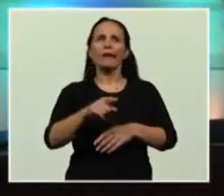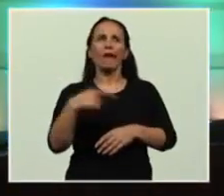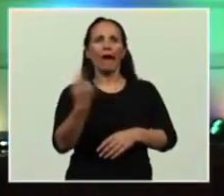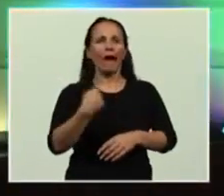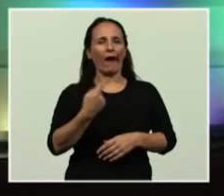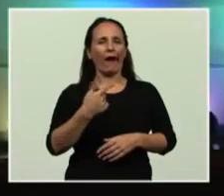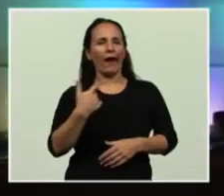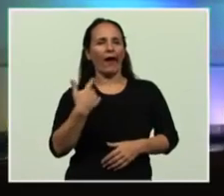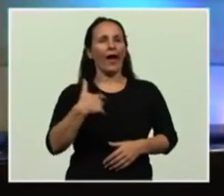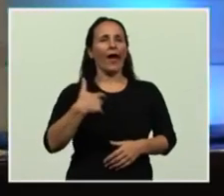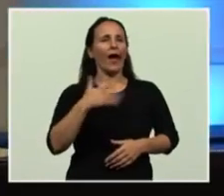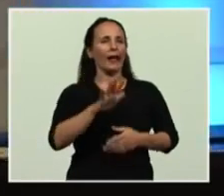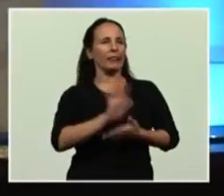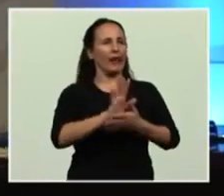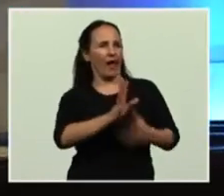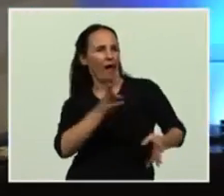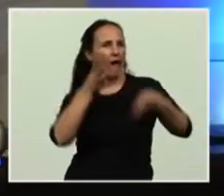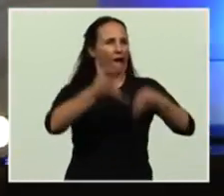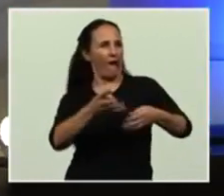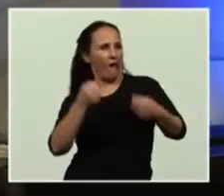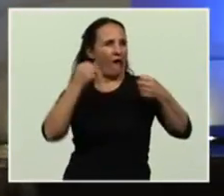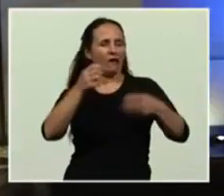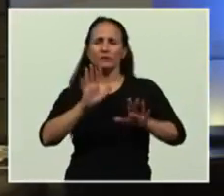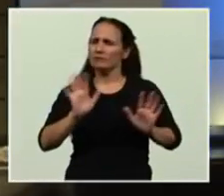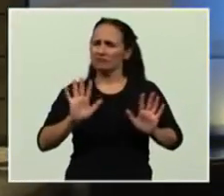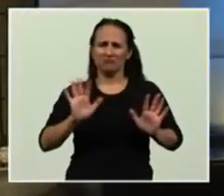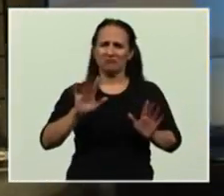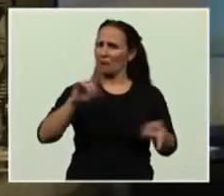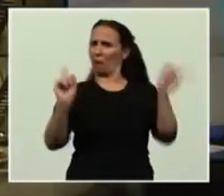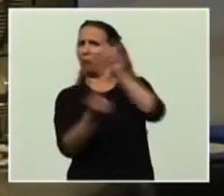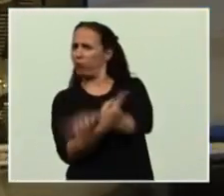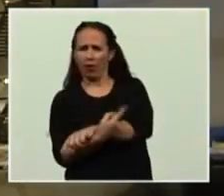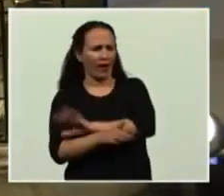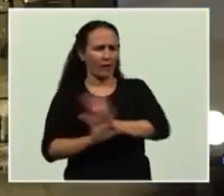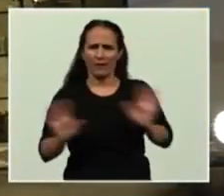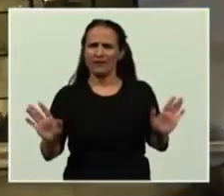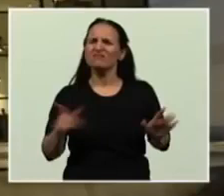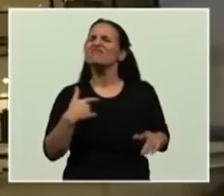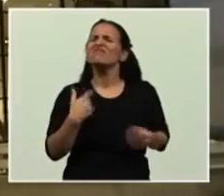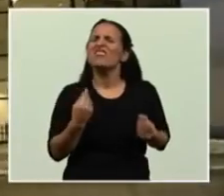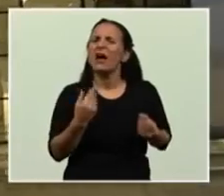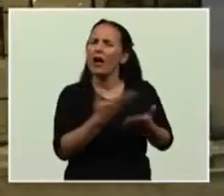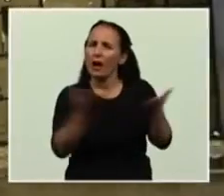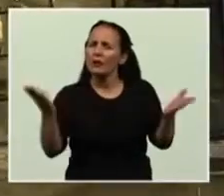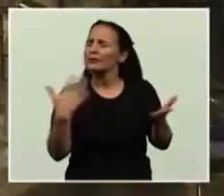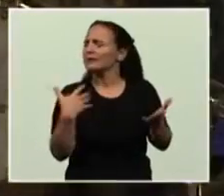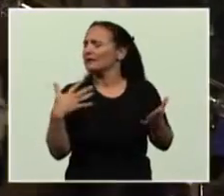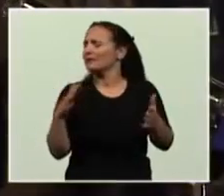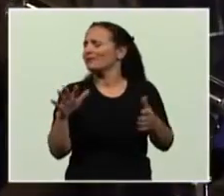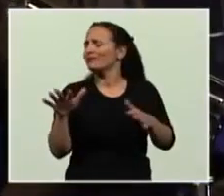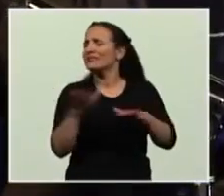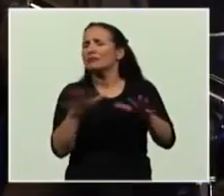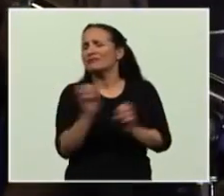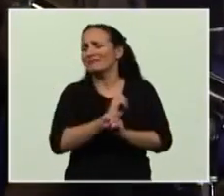idea de una Argentina guerrera, no al contrario, es una Argentina que quiere reflejar las tragedias que vivió